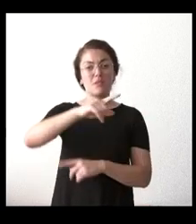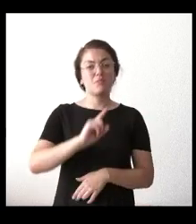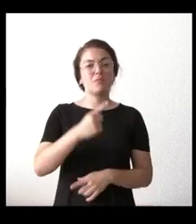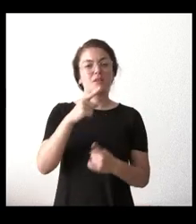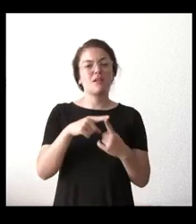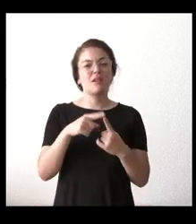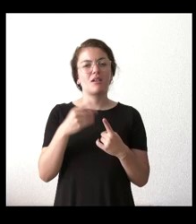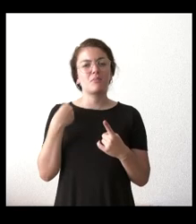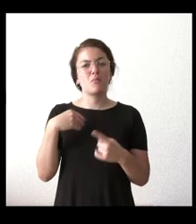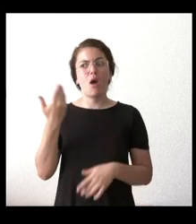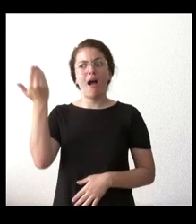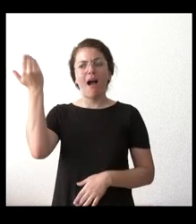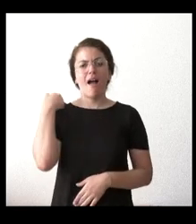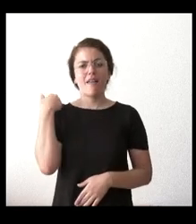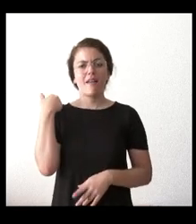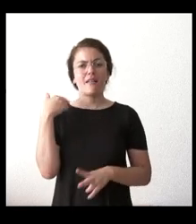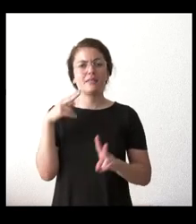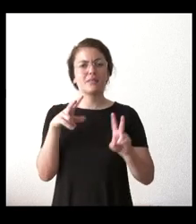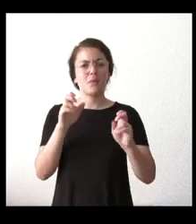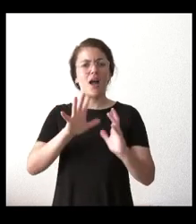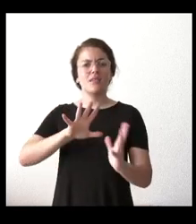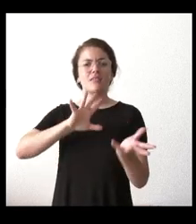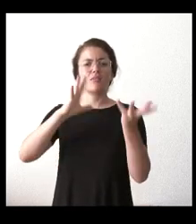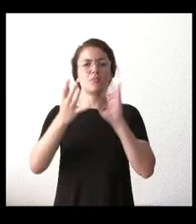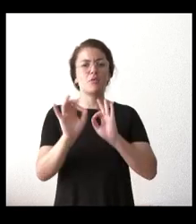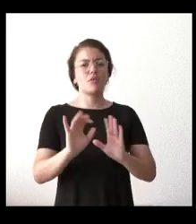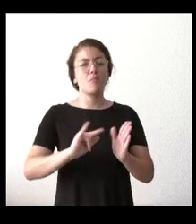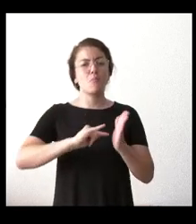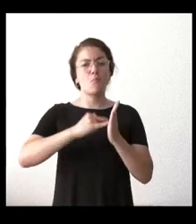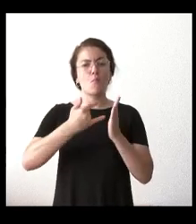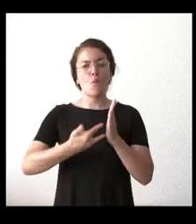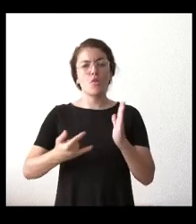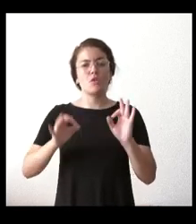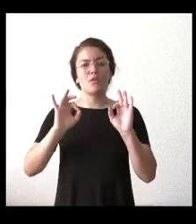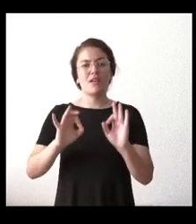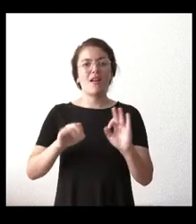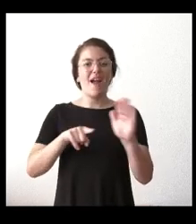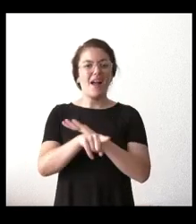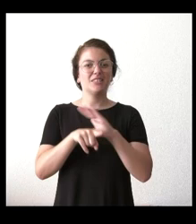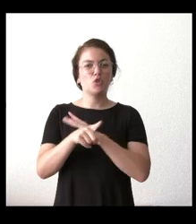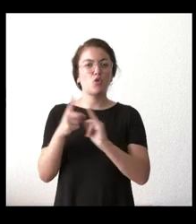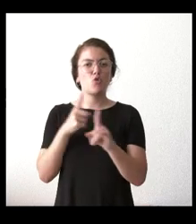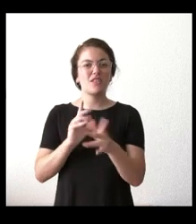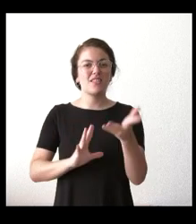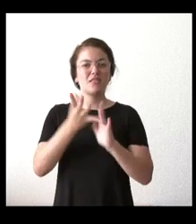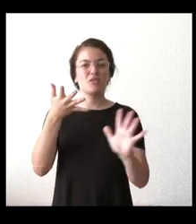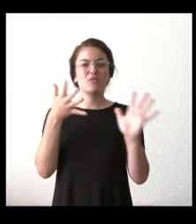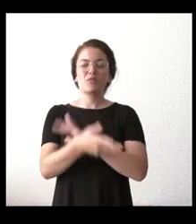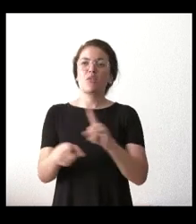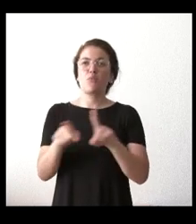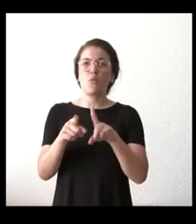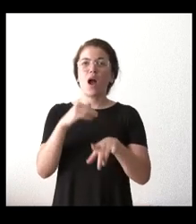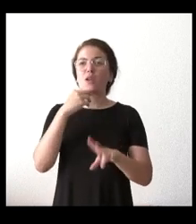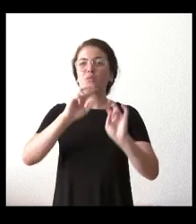lo ha anunciado ayer esa gran transformación del modelo de gestión de mantiencen dios supone una enmienda a la